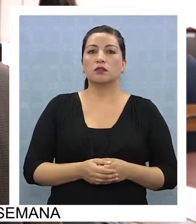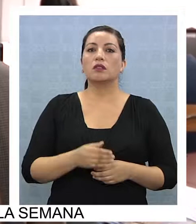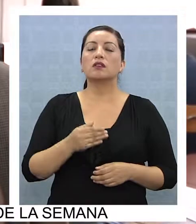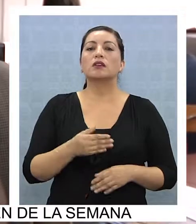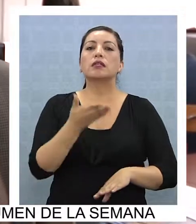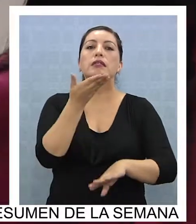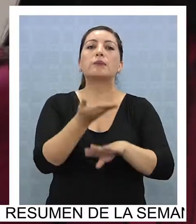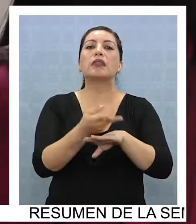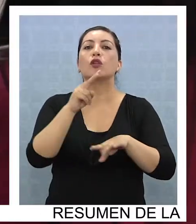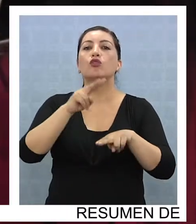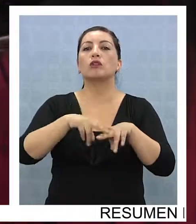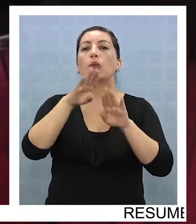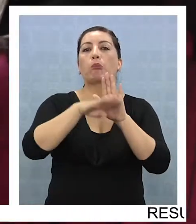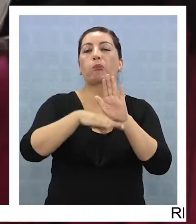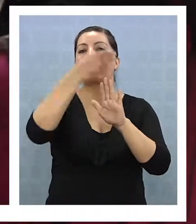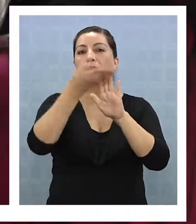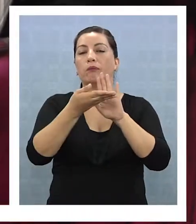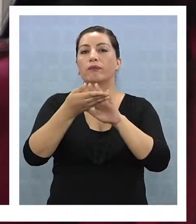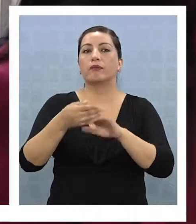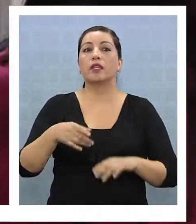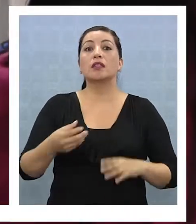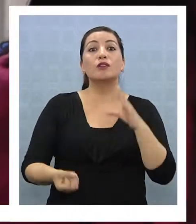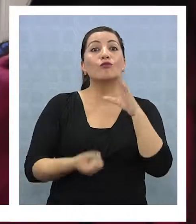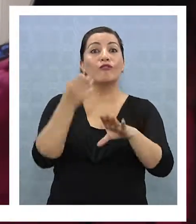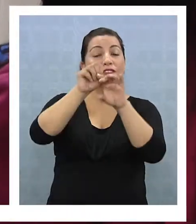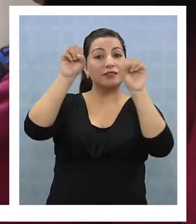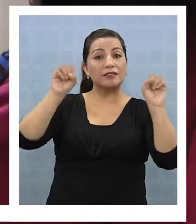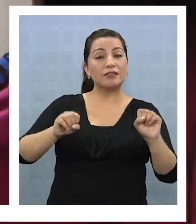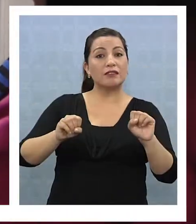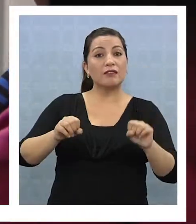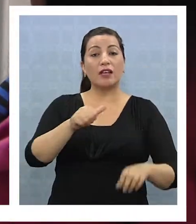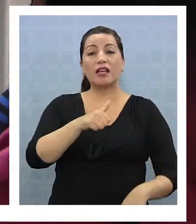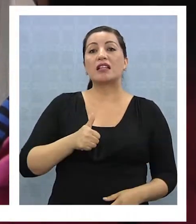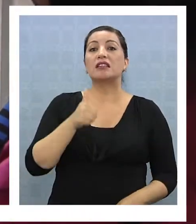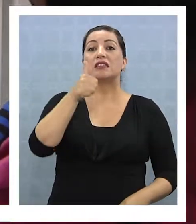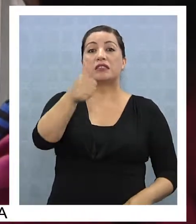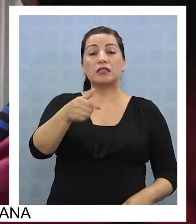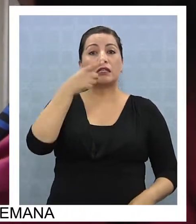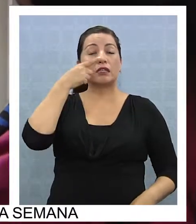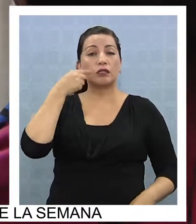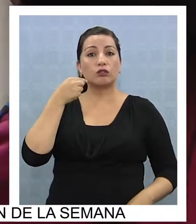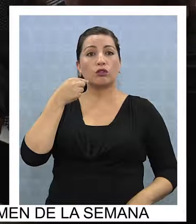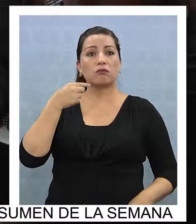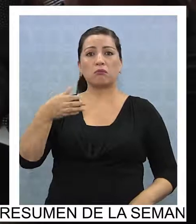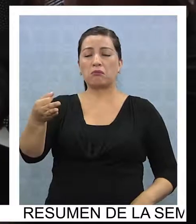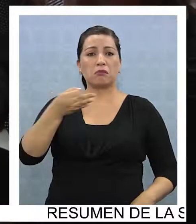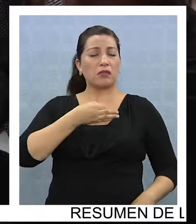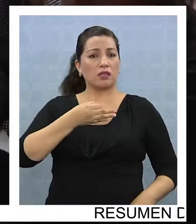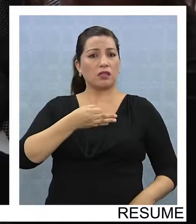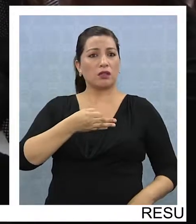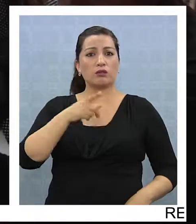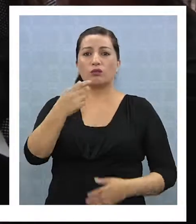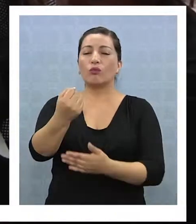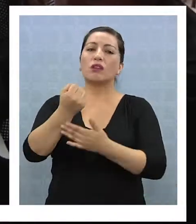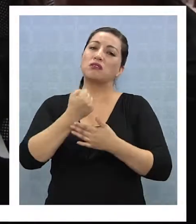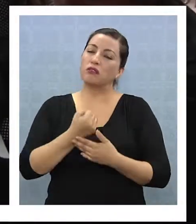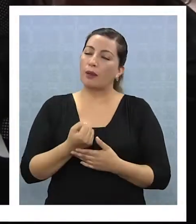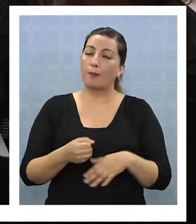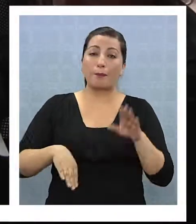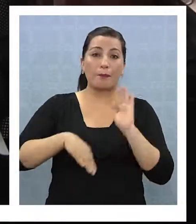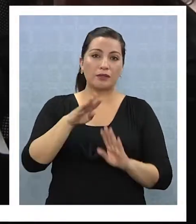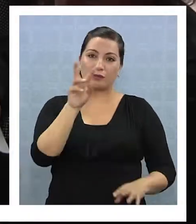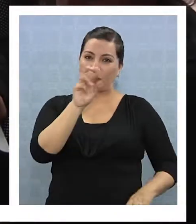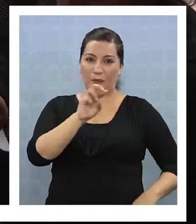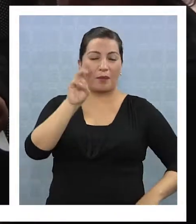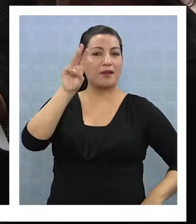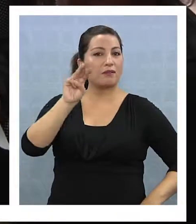promedio de notas. Este nuevo sistema de admisión, según indica el director del colegio Francisco Forgone, es una ayuda sobre todo para los padres